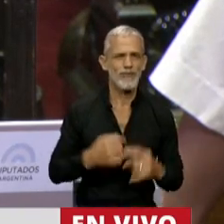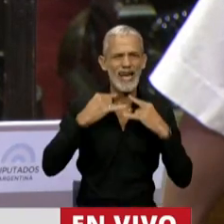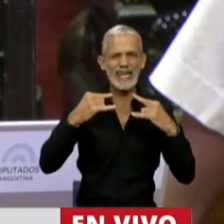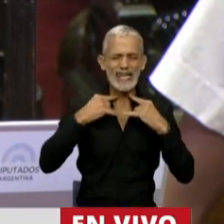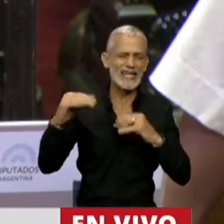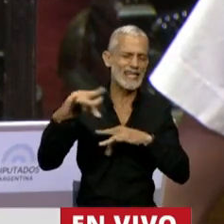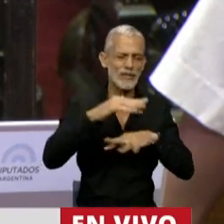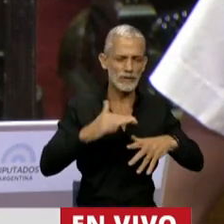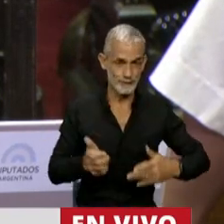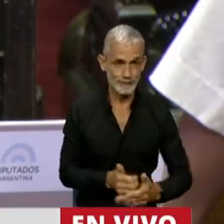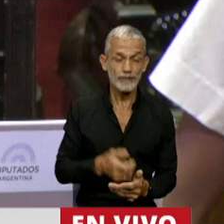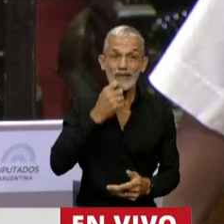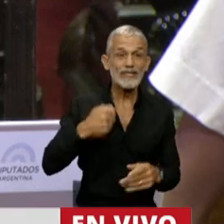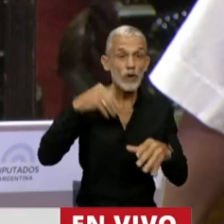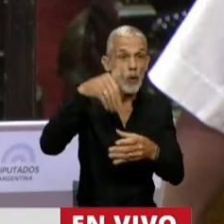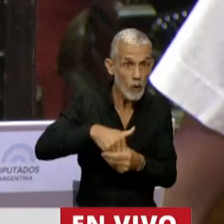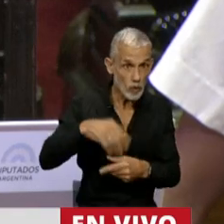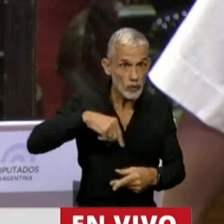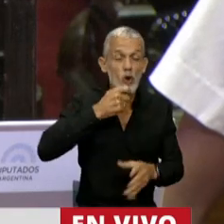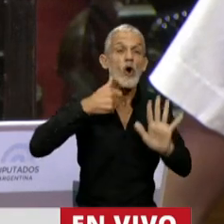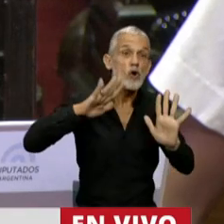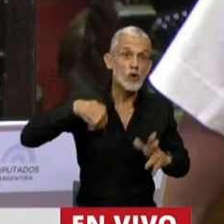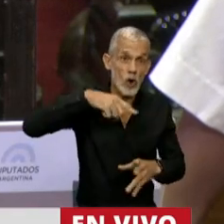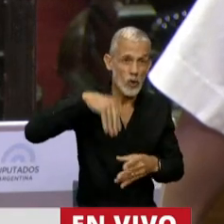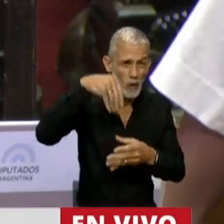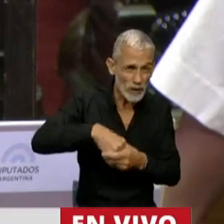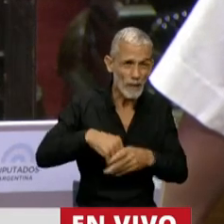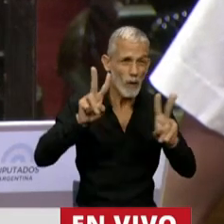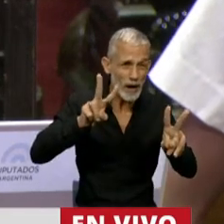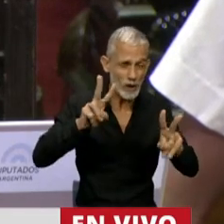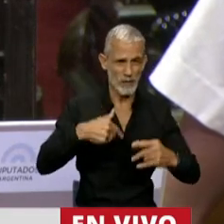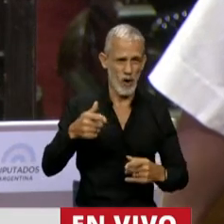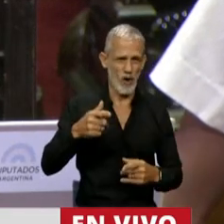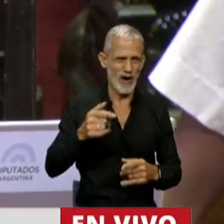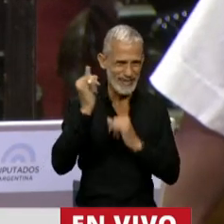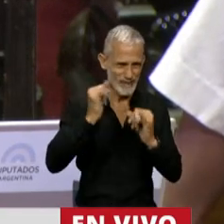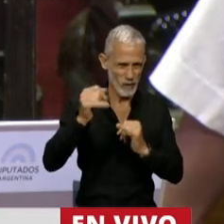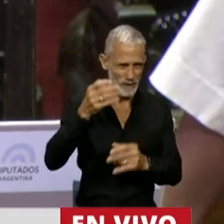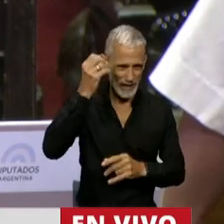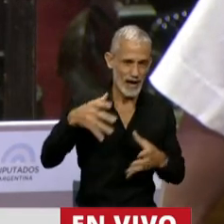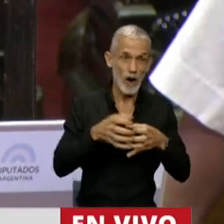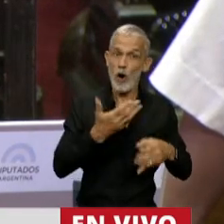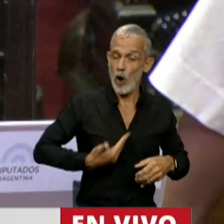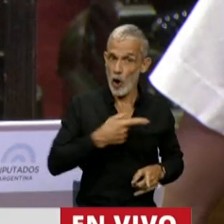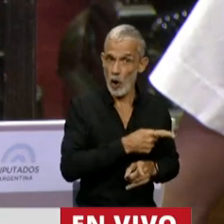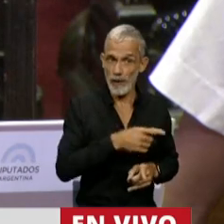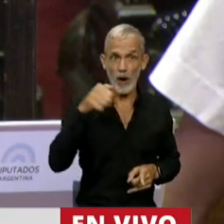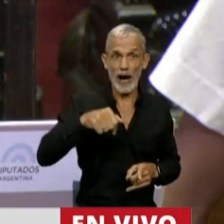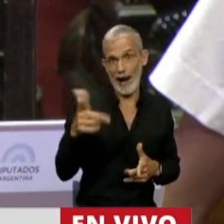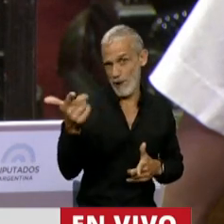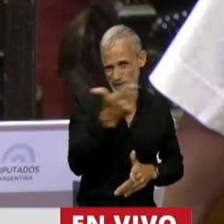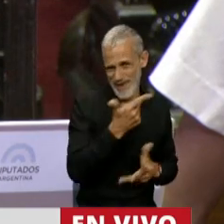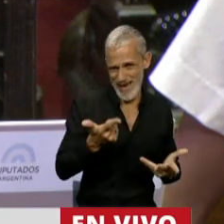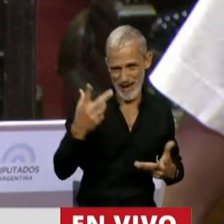Si no, si votáramos peronismo, le recuerdo al diputado informante del oficialismo, que acá hoy no está,